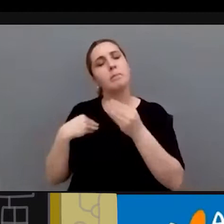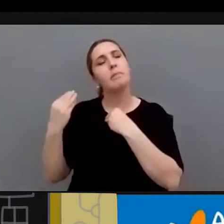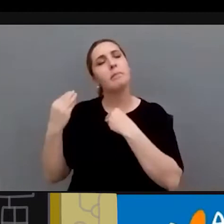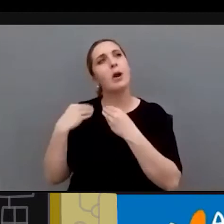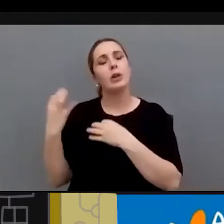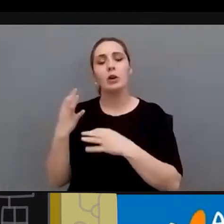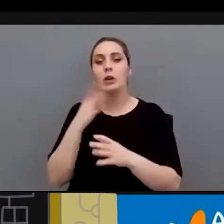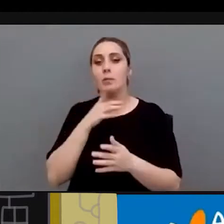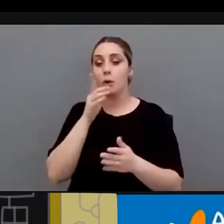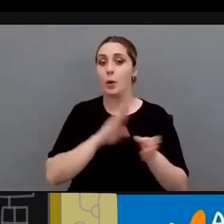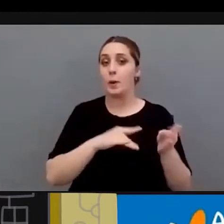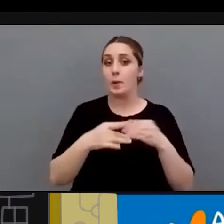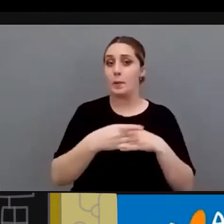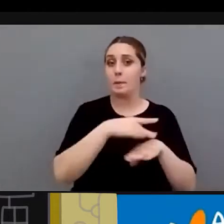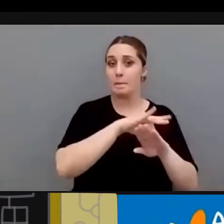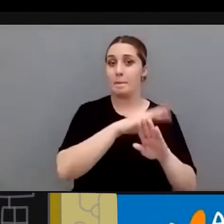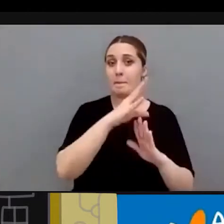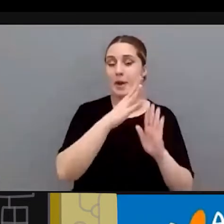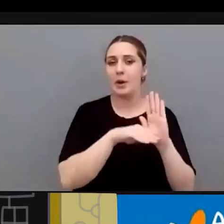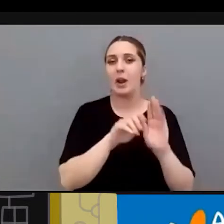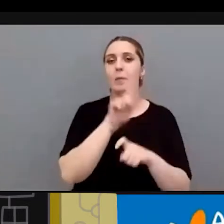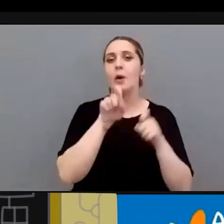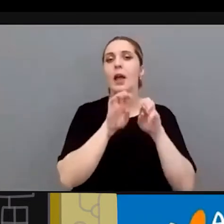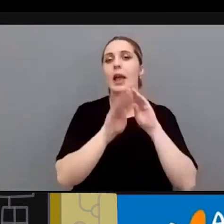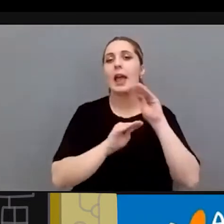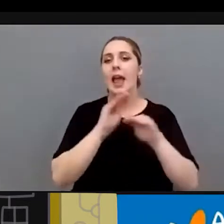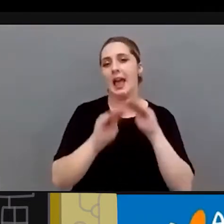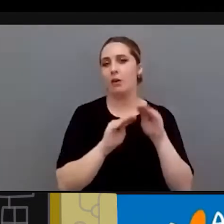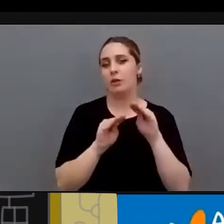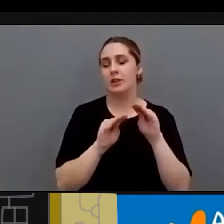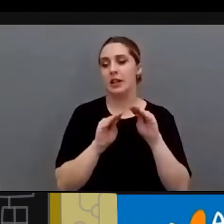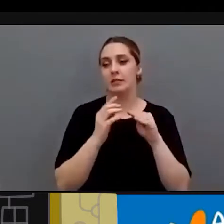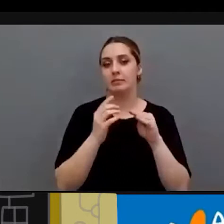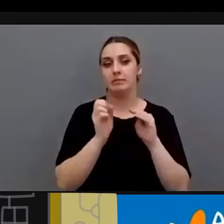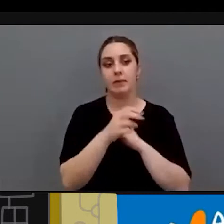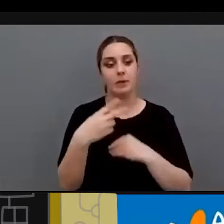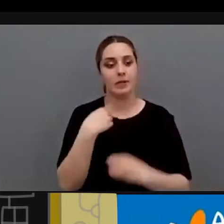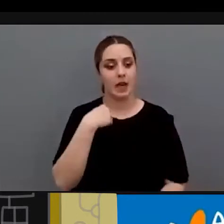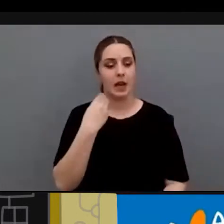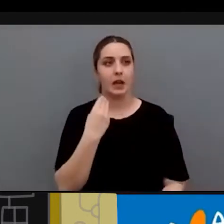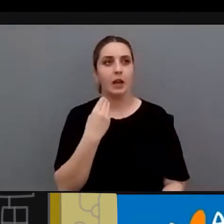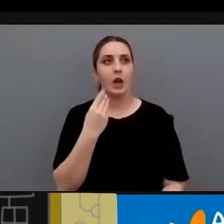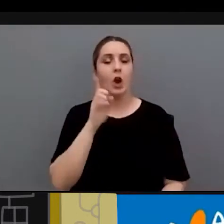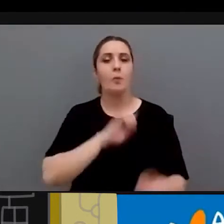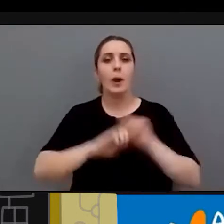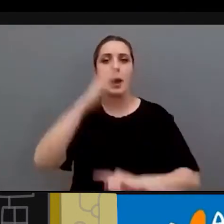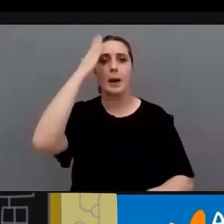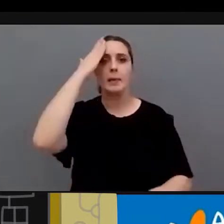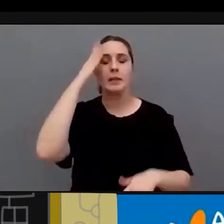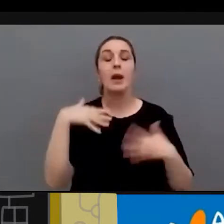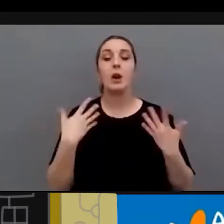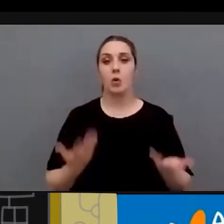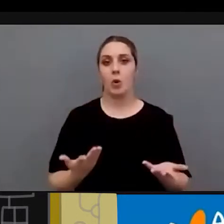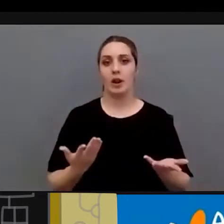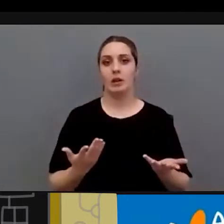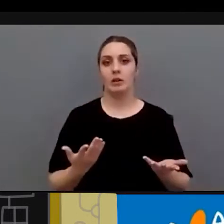nombrado se hizo una pequeñísima encuesta y el principal problema que se destacaba o la principal cuestión que se destacaba es que ni siquiera